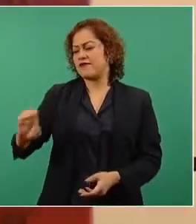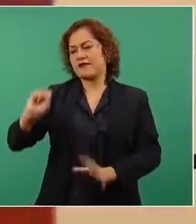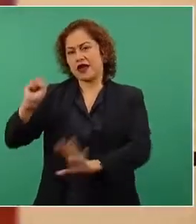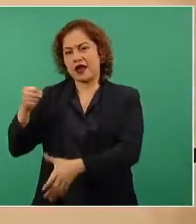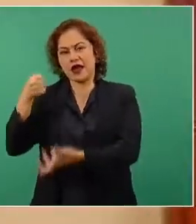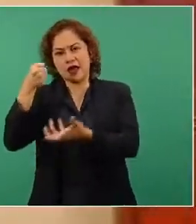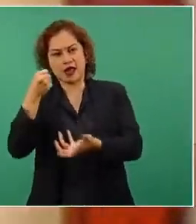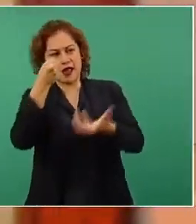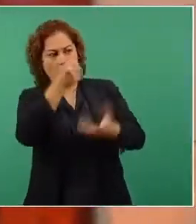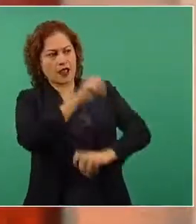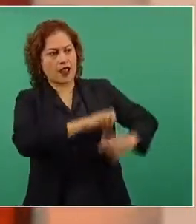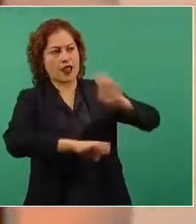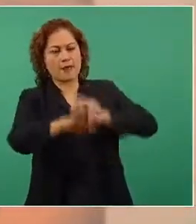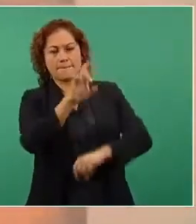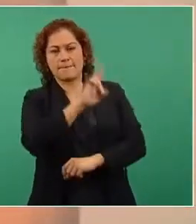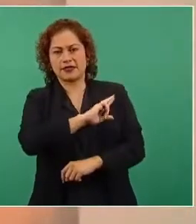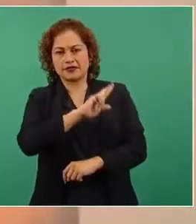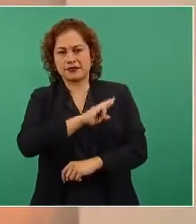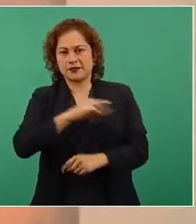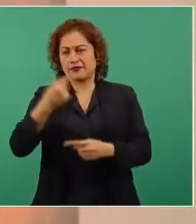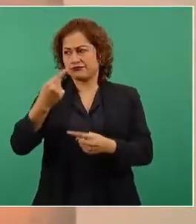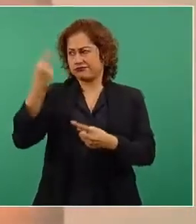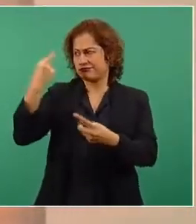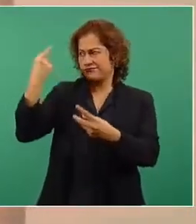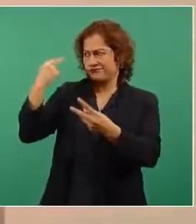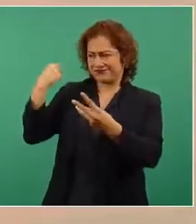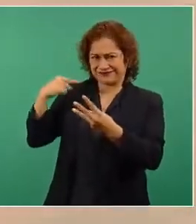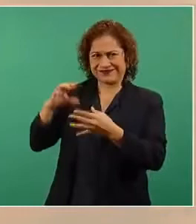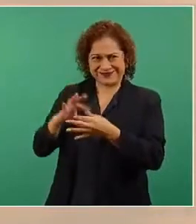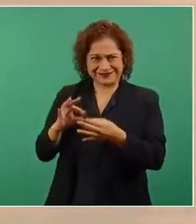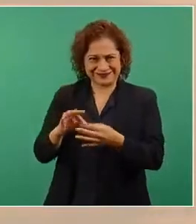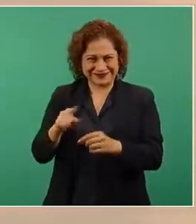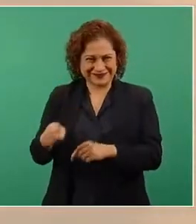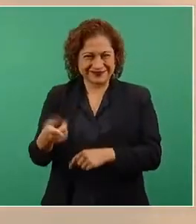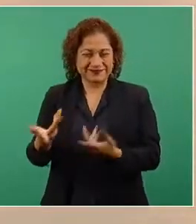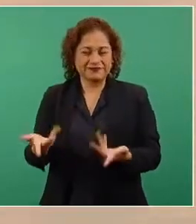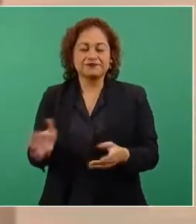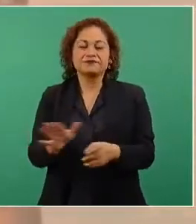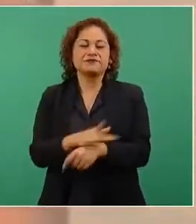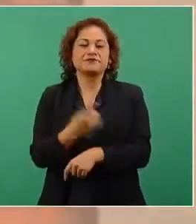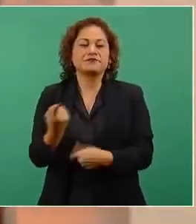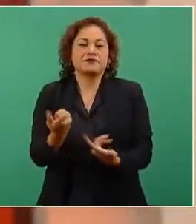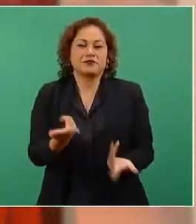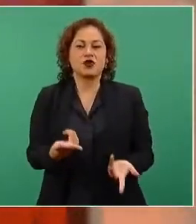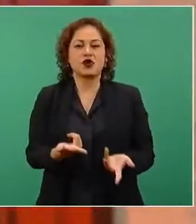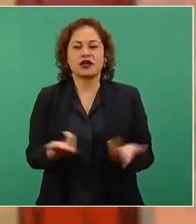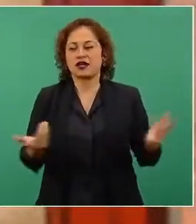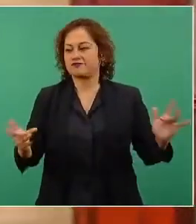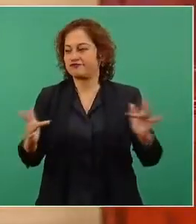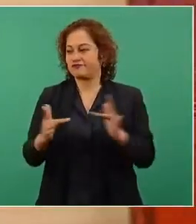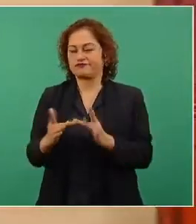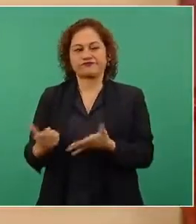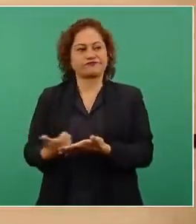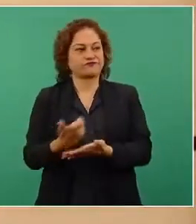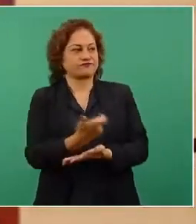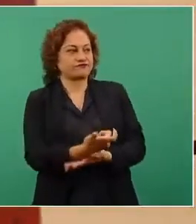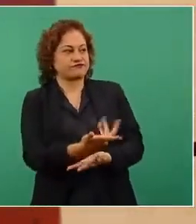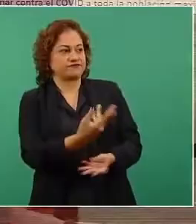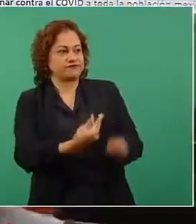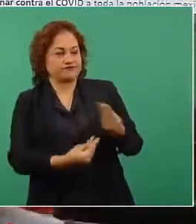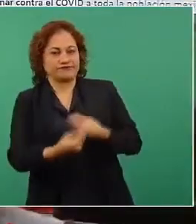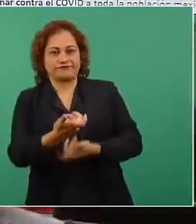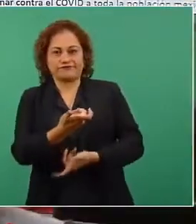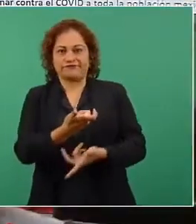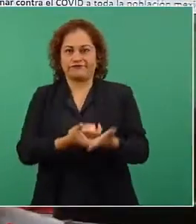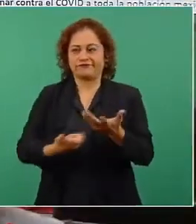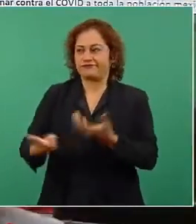privadas? Por todas las cosas que ya comentó el licenciado Bartlett. ¿Por qué no nos despachan? Y nosotros pagamos la disponibilidad